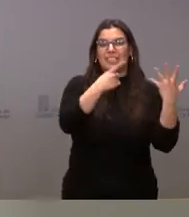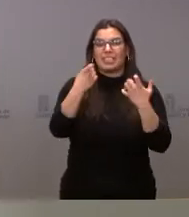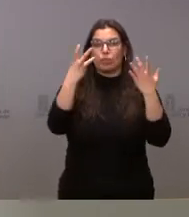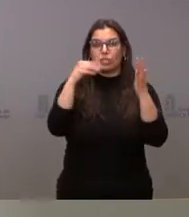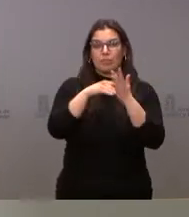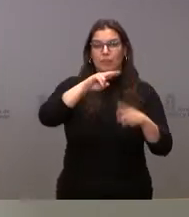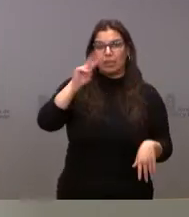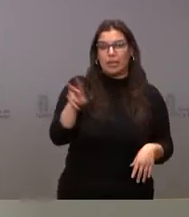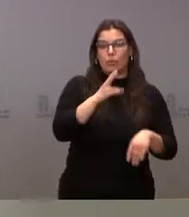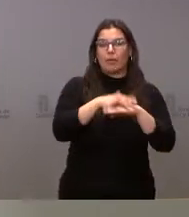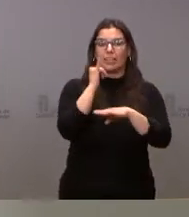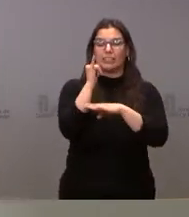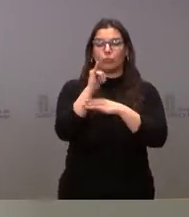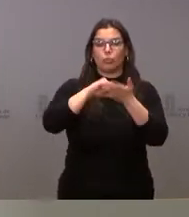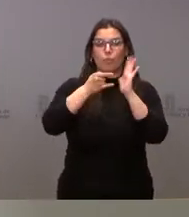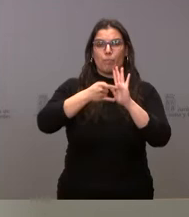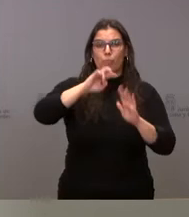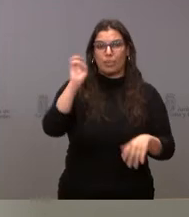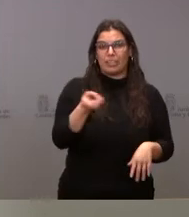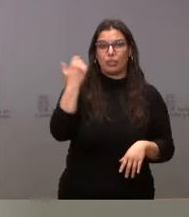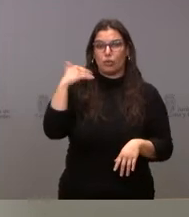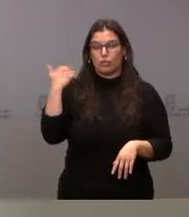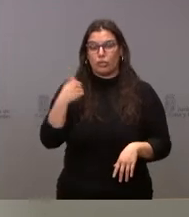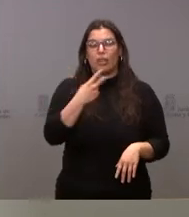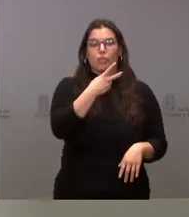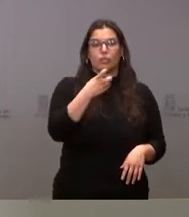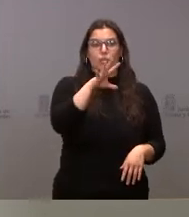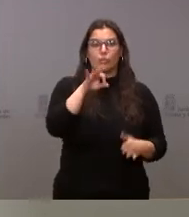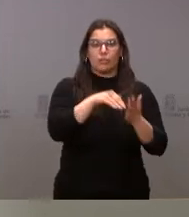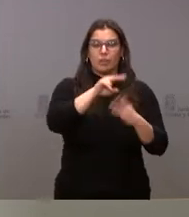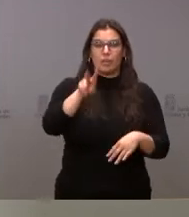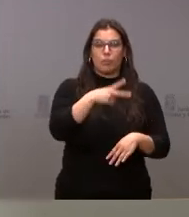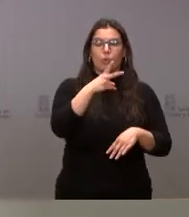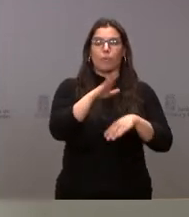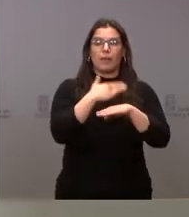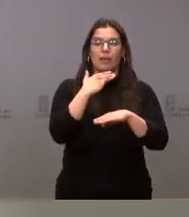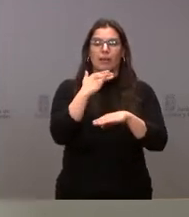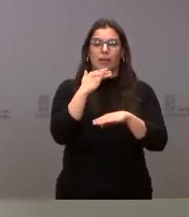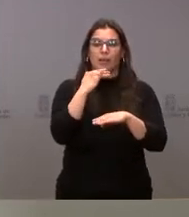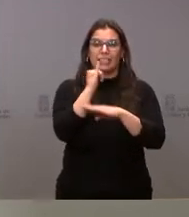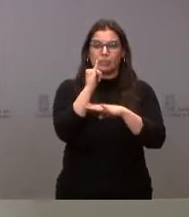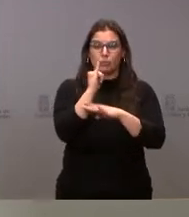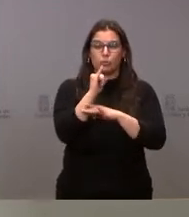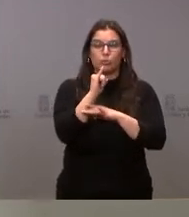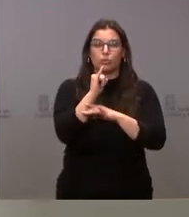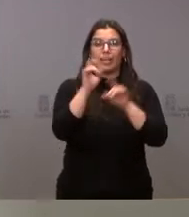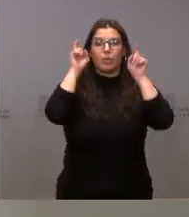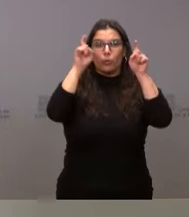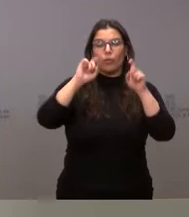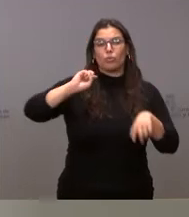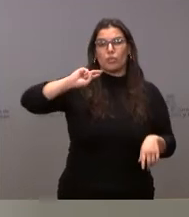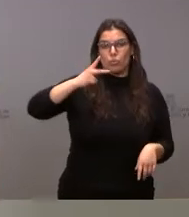para el Instituto Politécnico de Soria y 250 mil euros para el Instituto de Educación